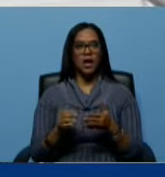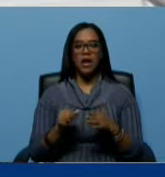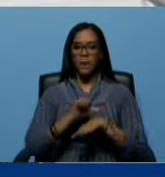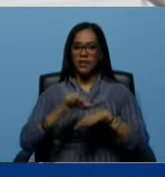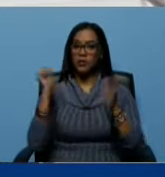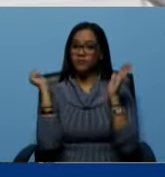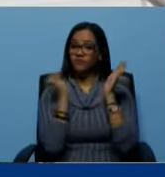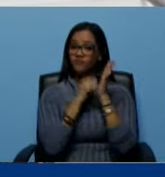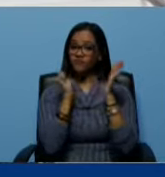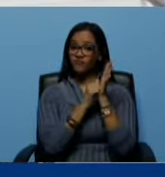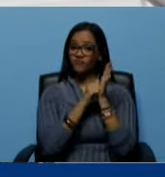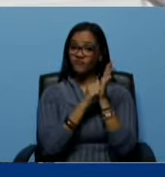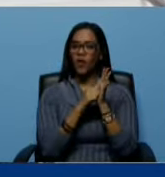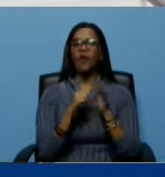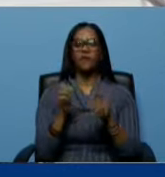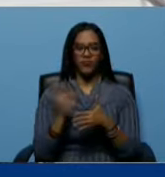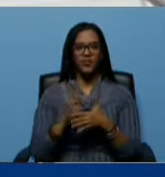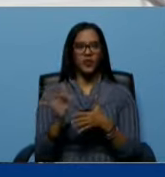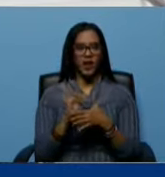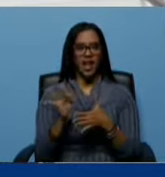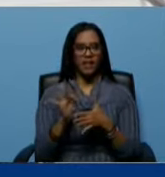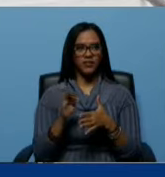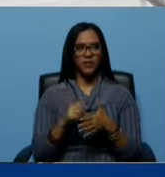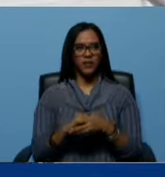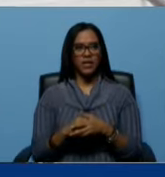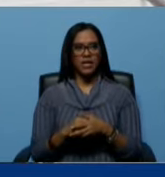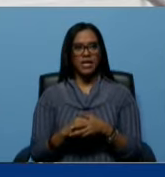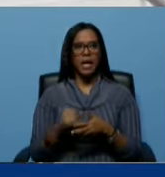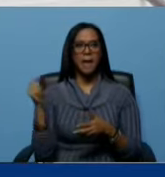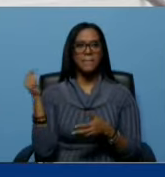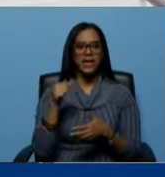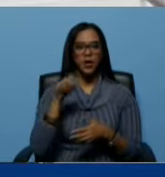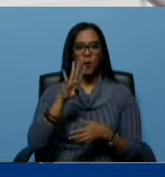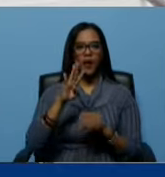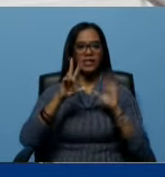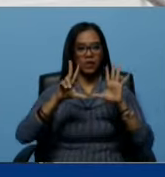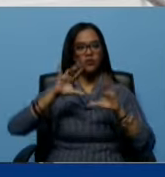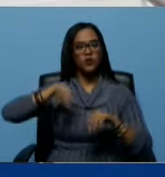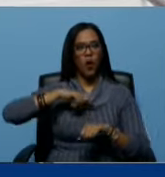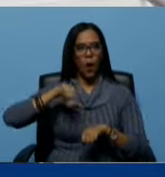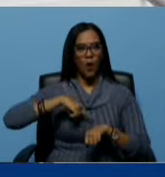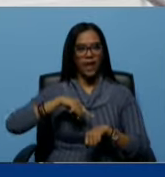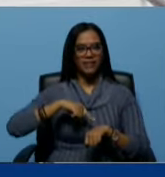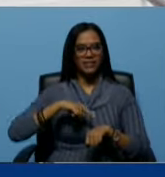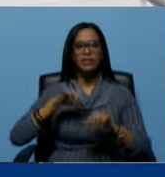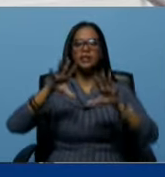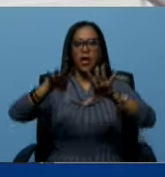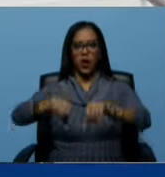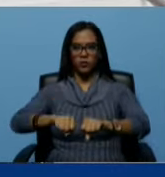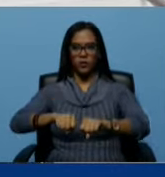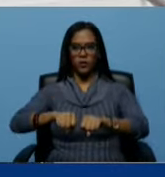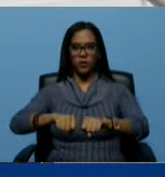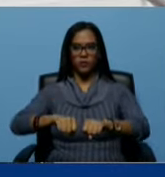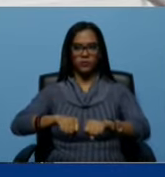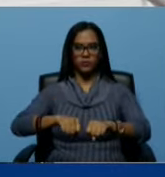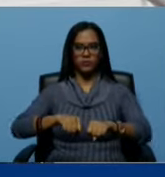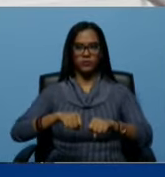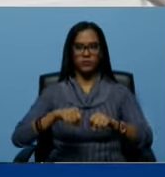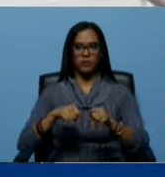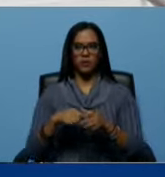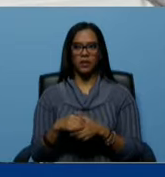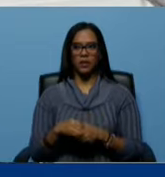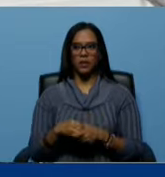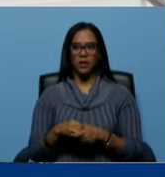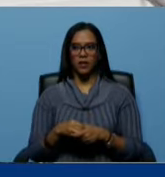Tum funcionando y en menos de 48 horas se controló todo en